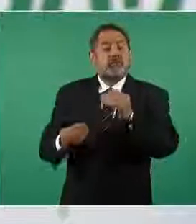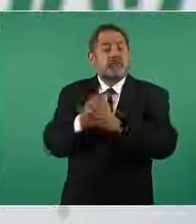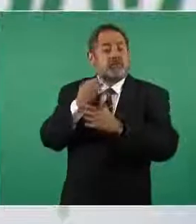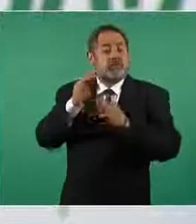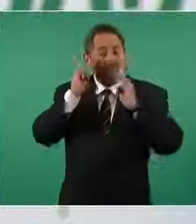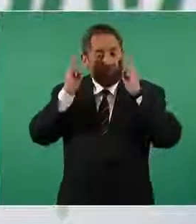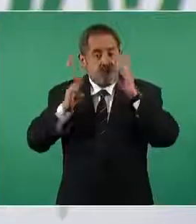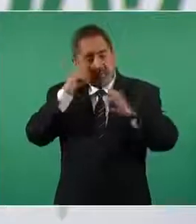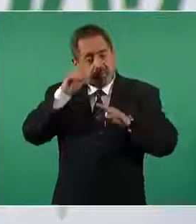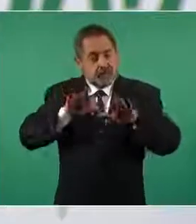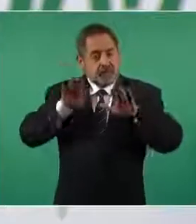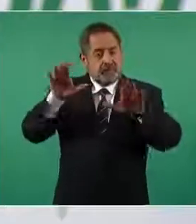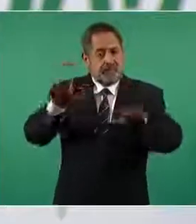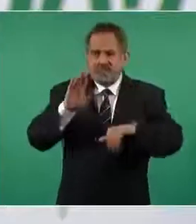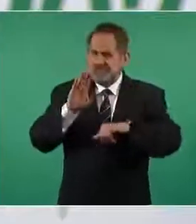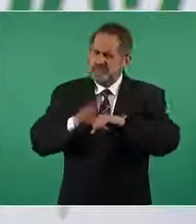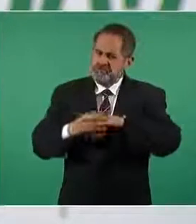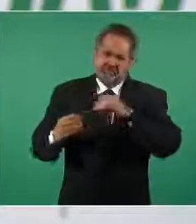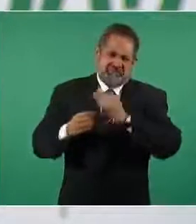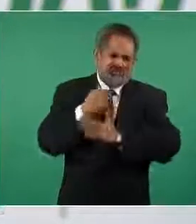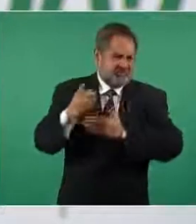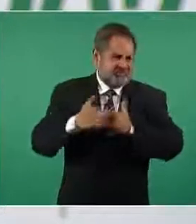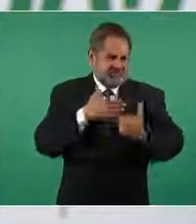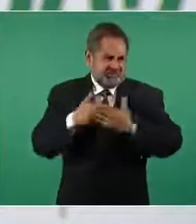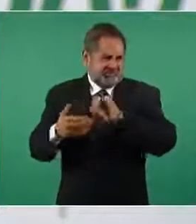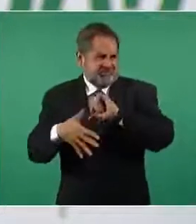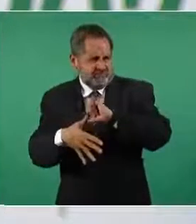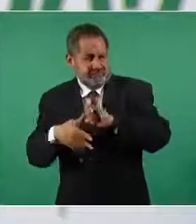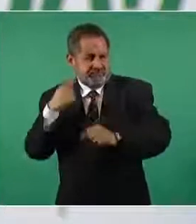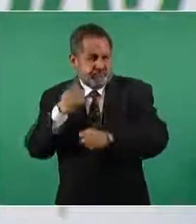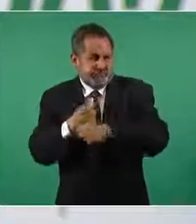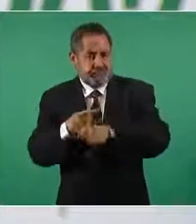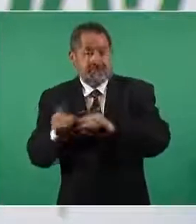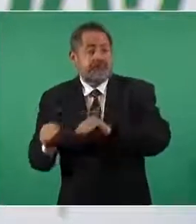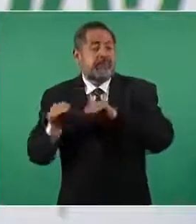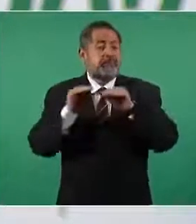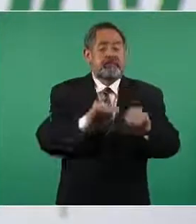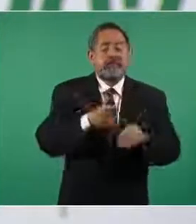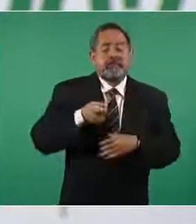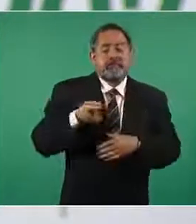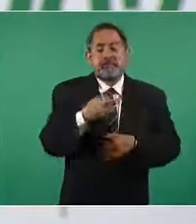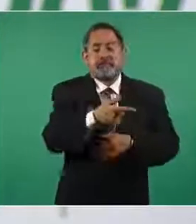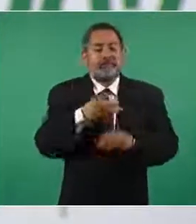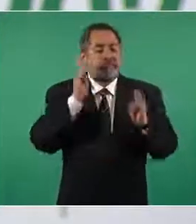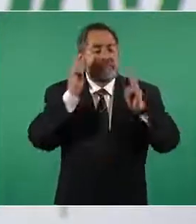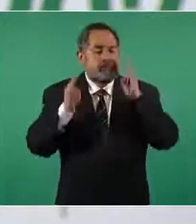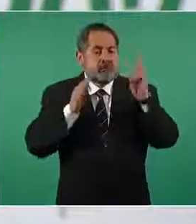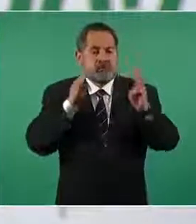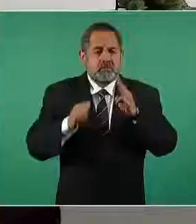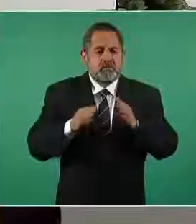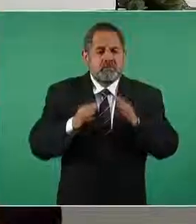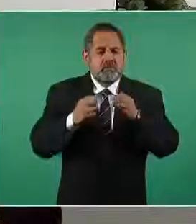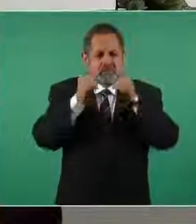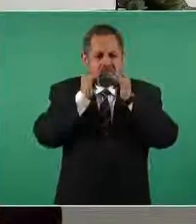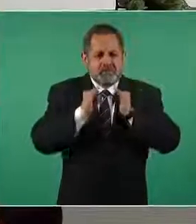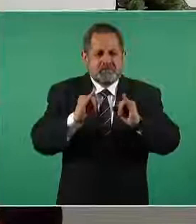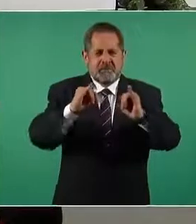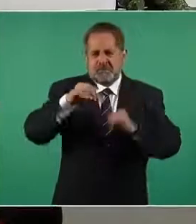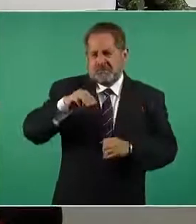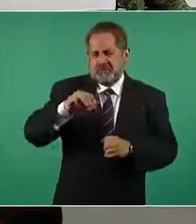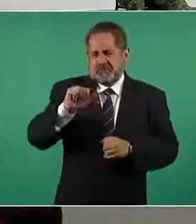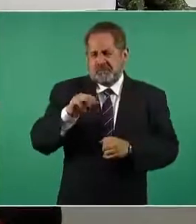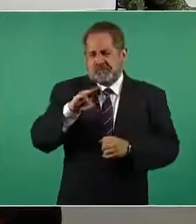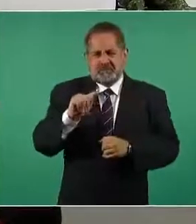país y el más avanzado en Latinoamérica se está construyendo un museo del mamut con calidad y certificación internacional donde serán